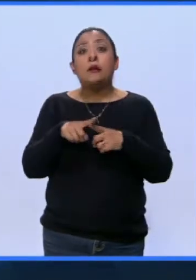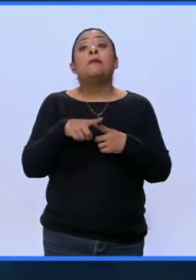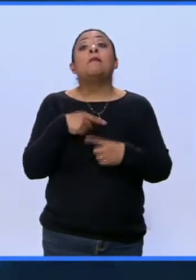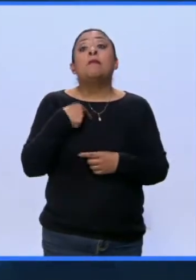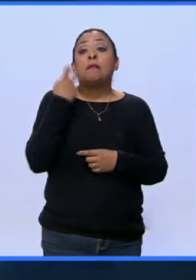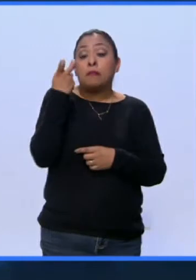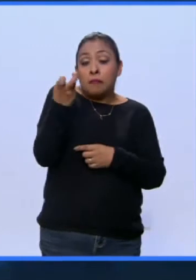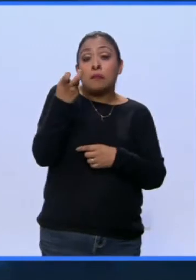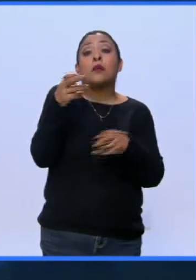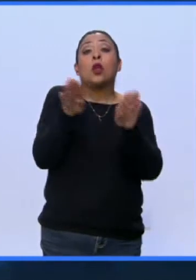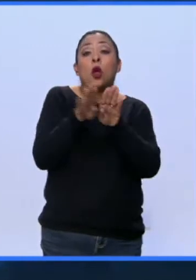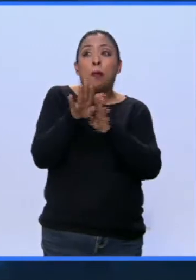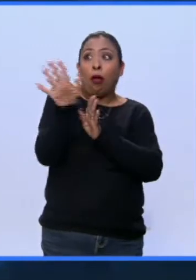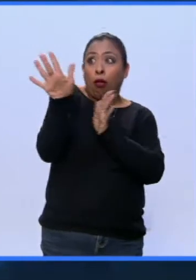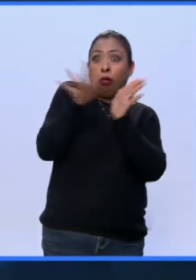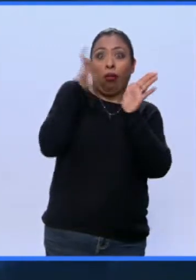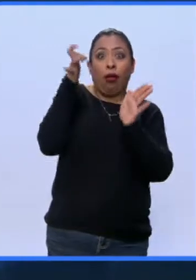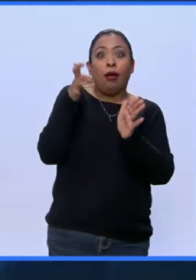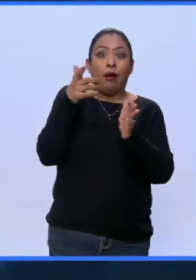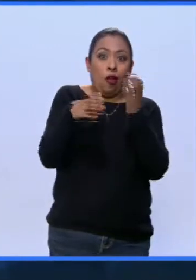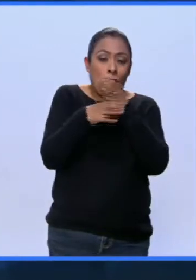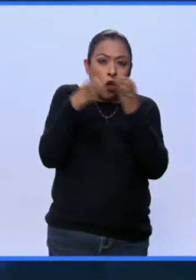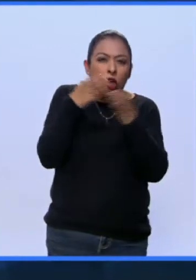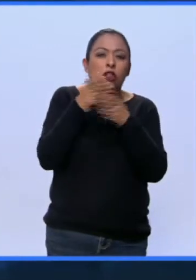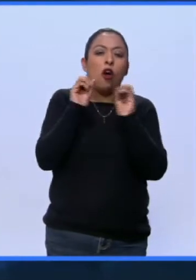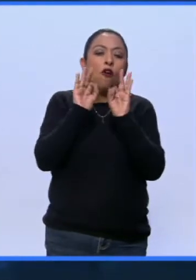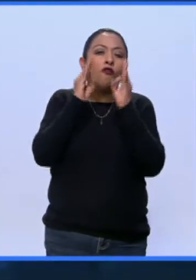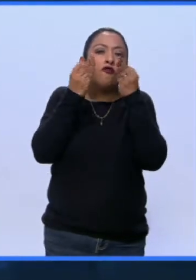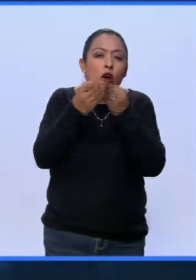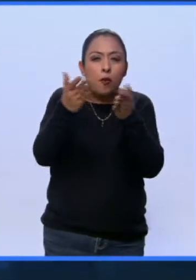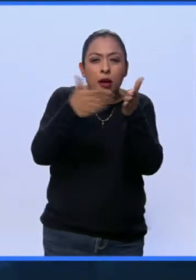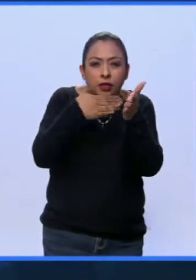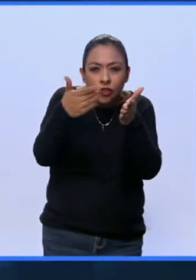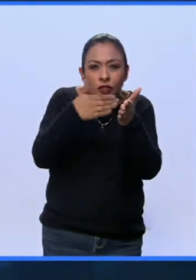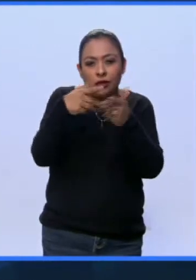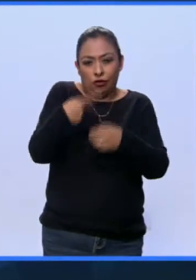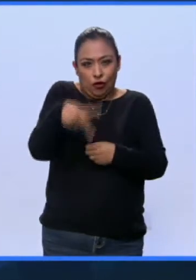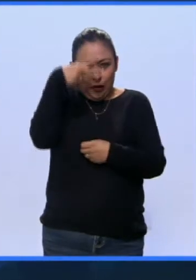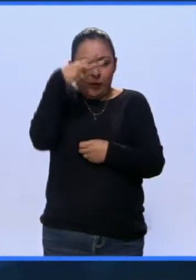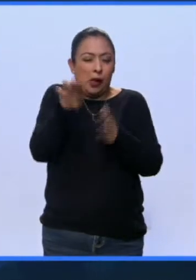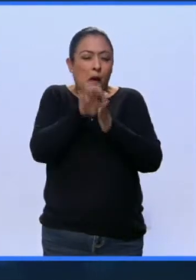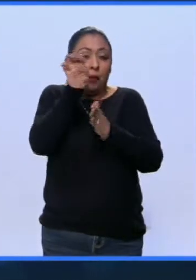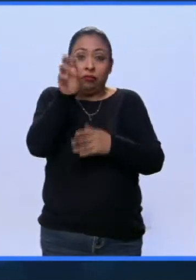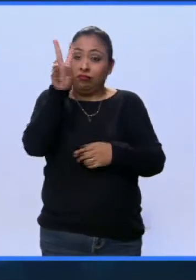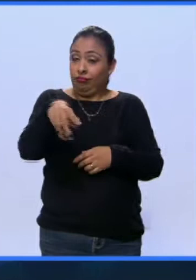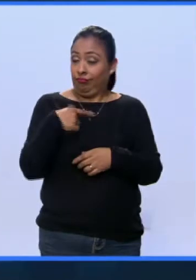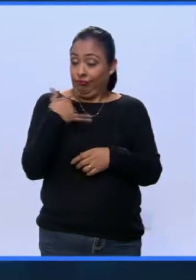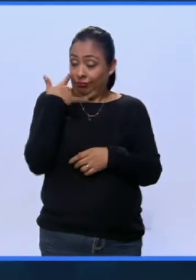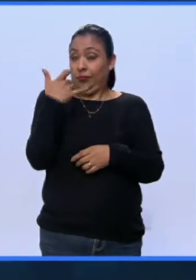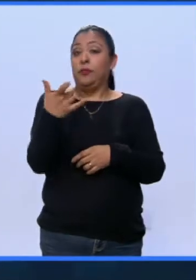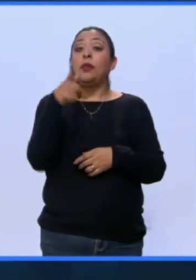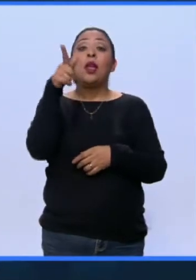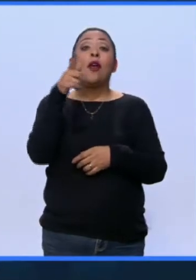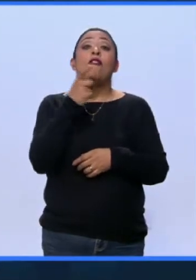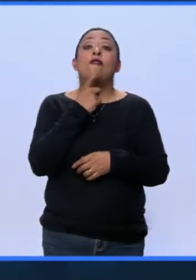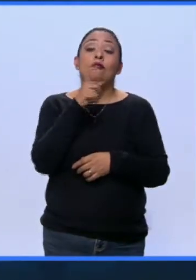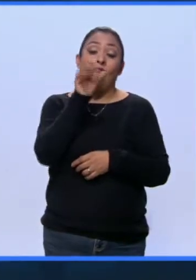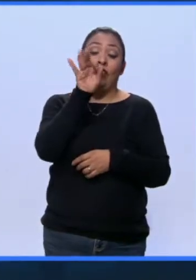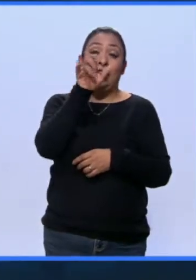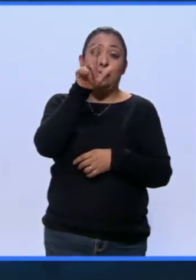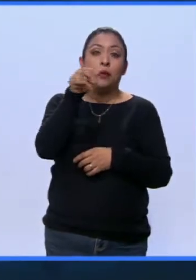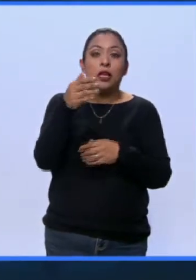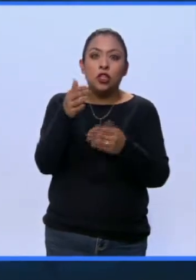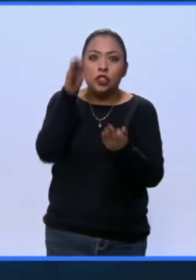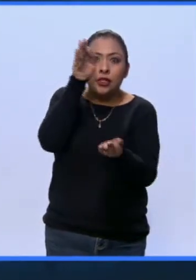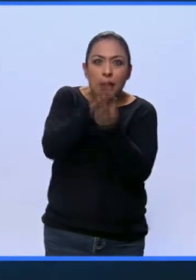ellos también han adoptado estos productos y algunas técnicas mexicanas, por ejemplo, me llamó mucho la atención los filipinos, cómo hacen